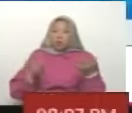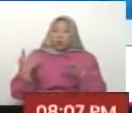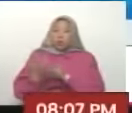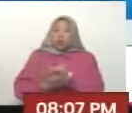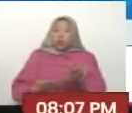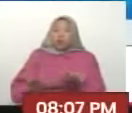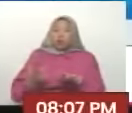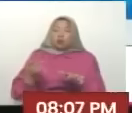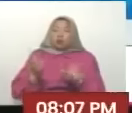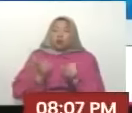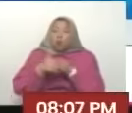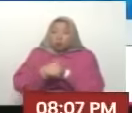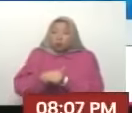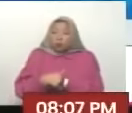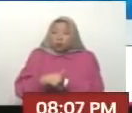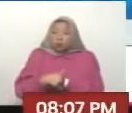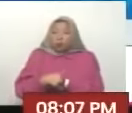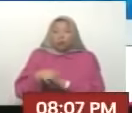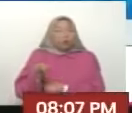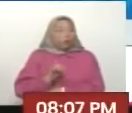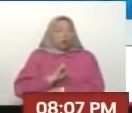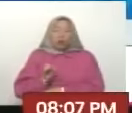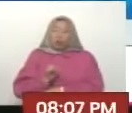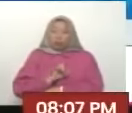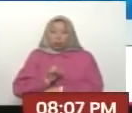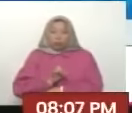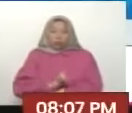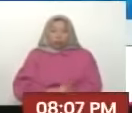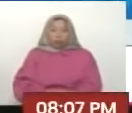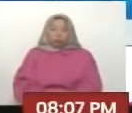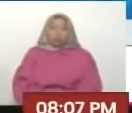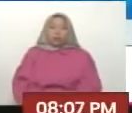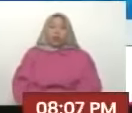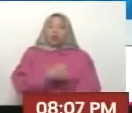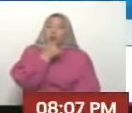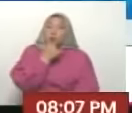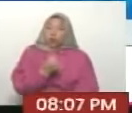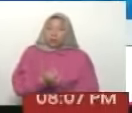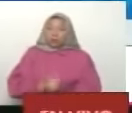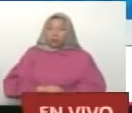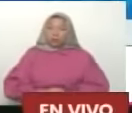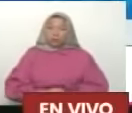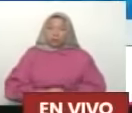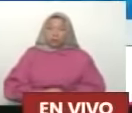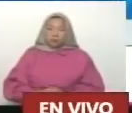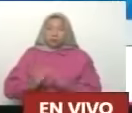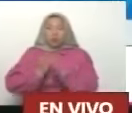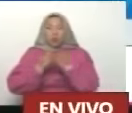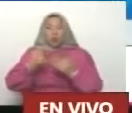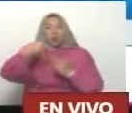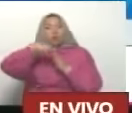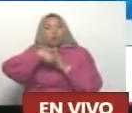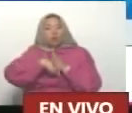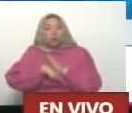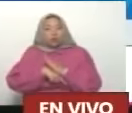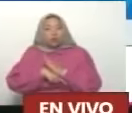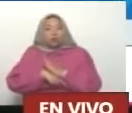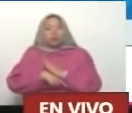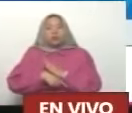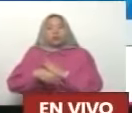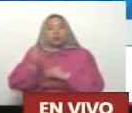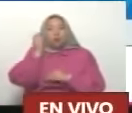lucubraciones No Sencillo Un libro profundo De